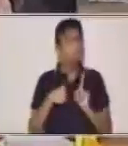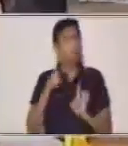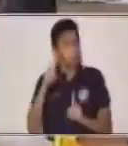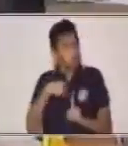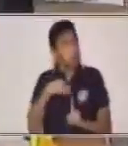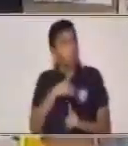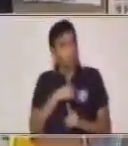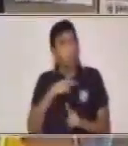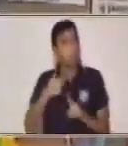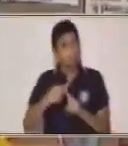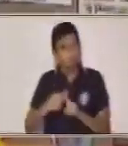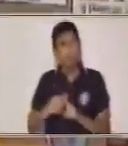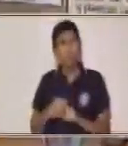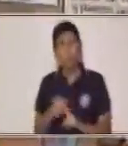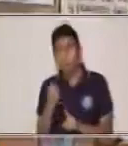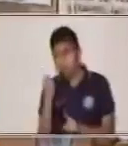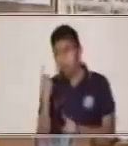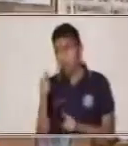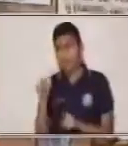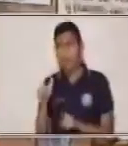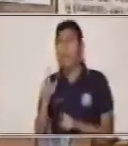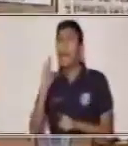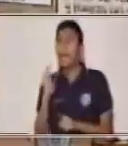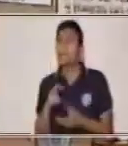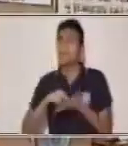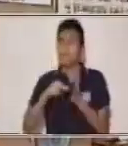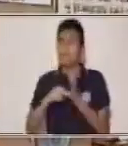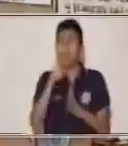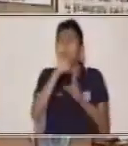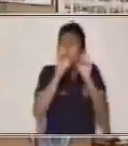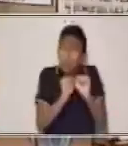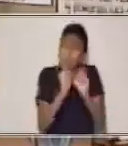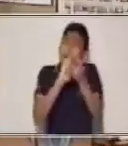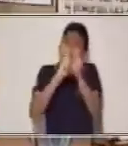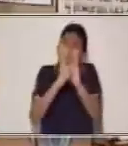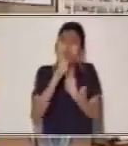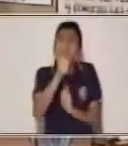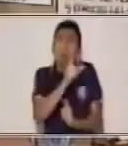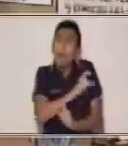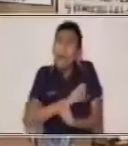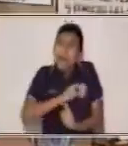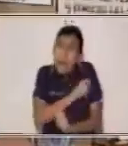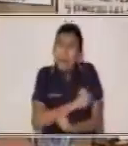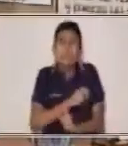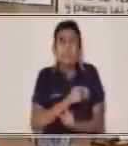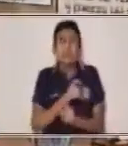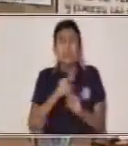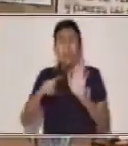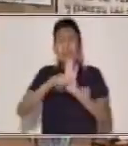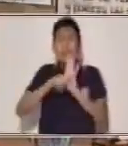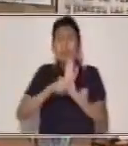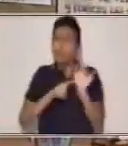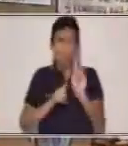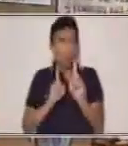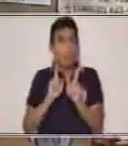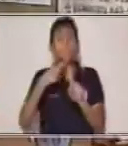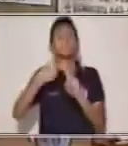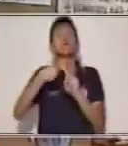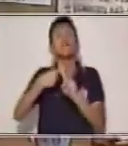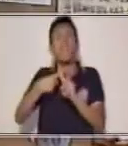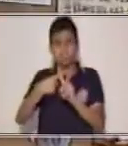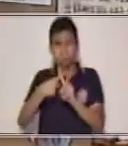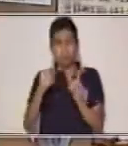misma que la del cuento. Va a haber una introducción, que ya vimos que es la